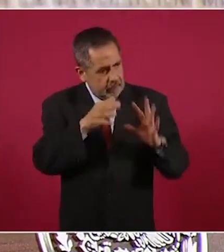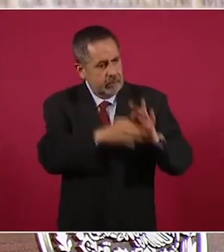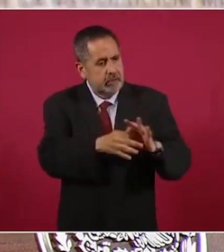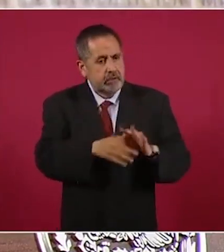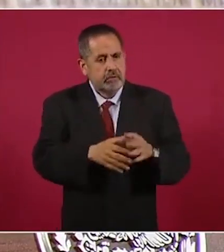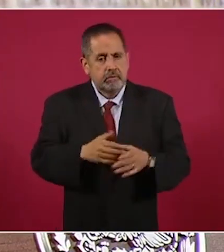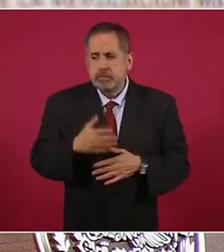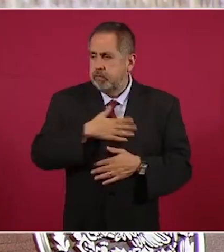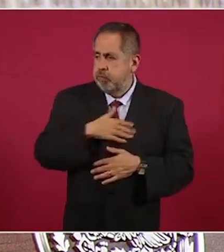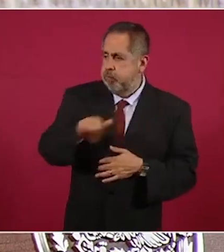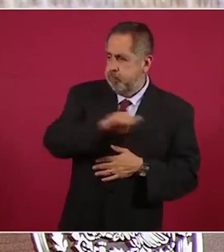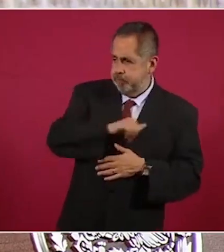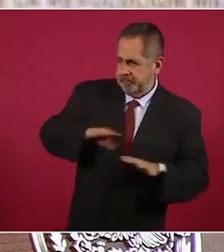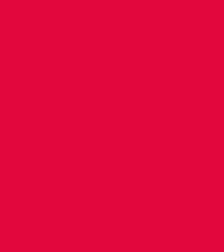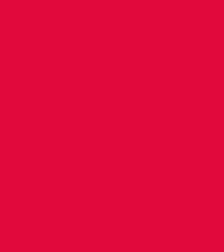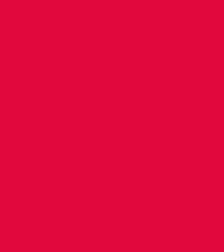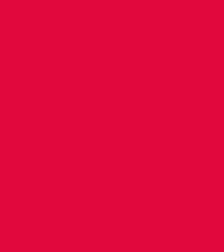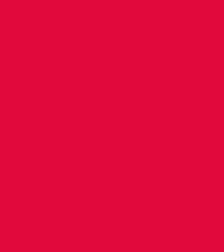intereses mezquinos.